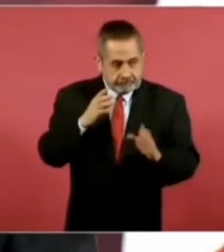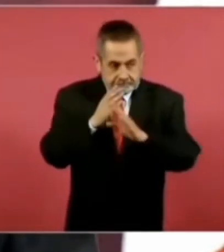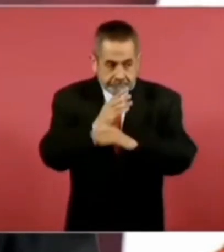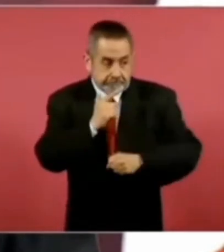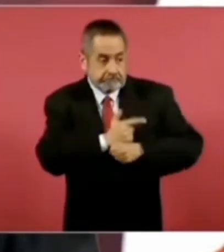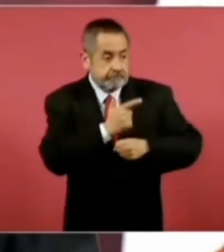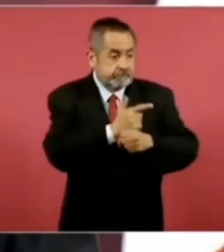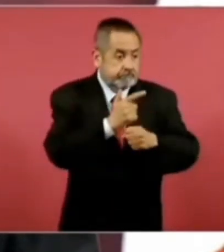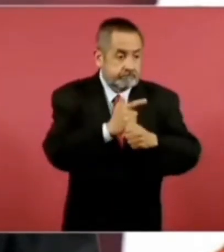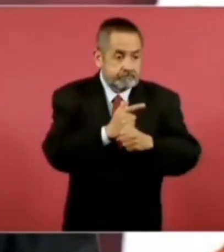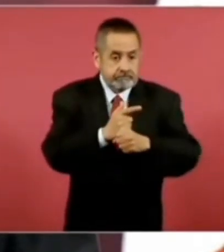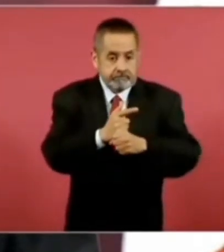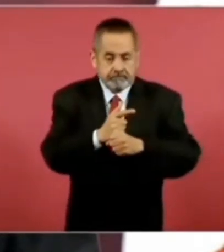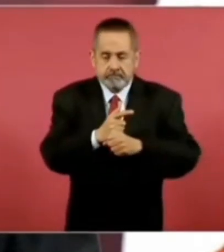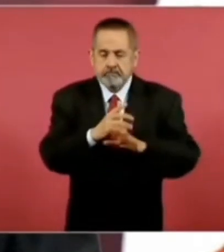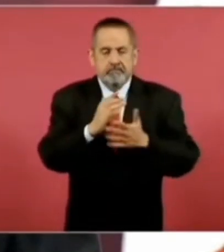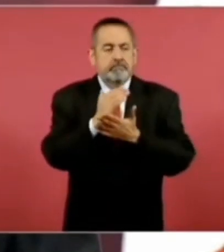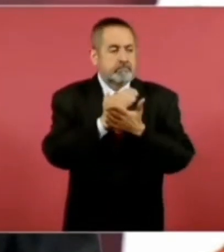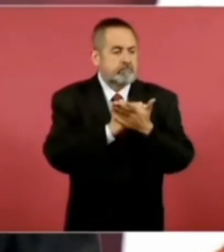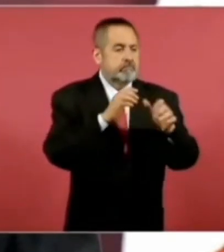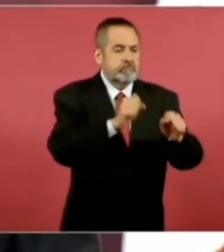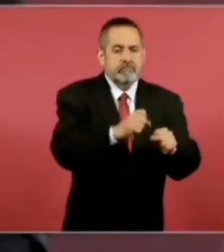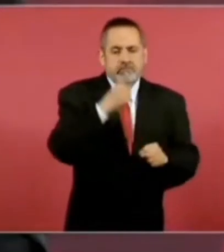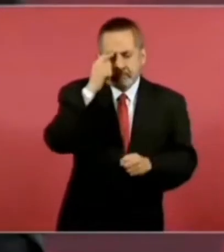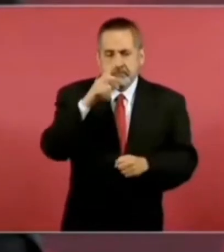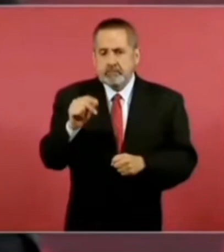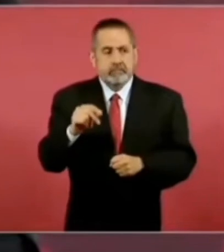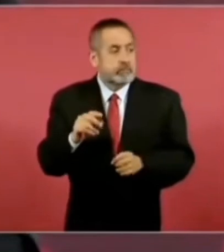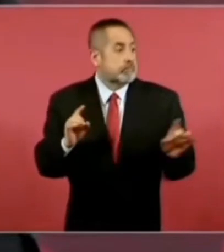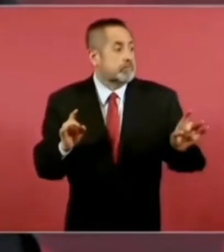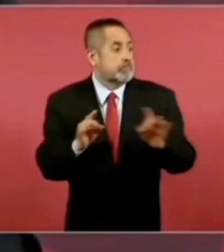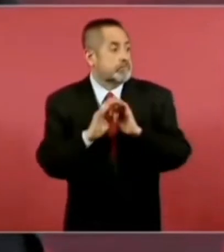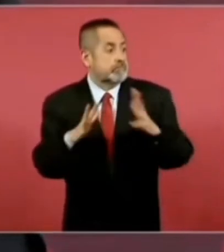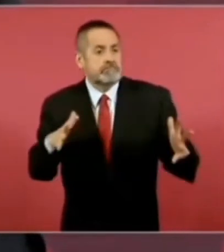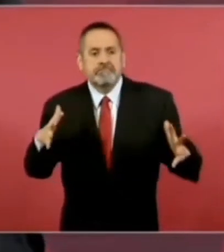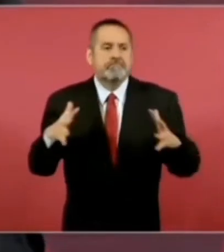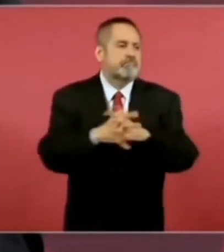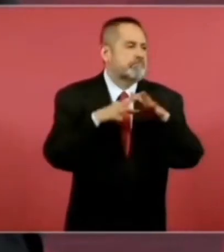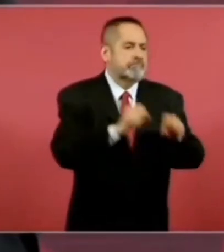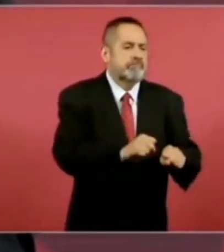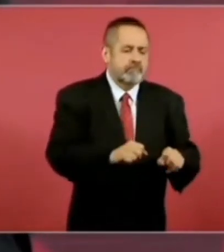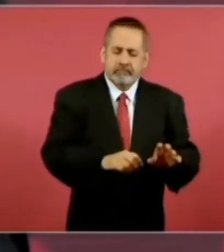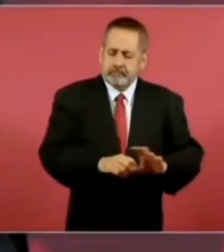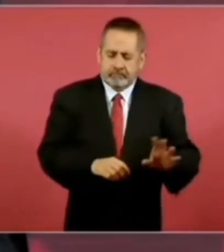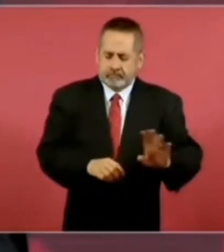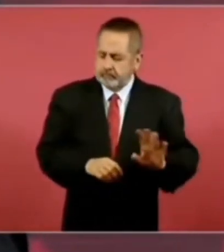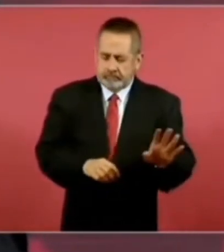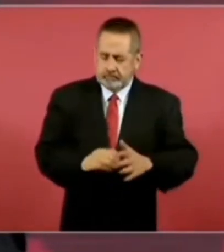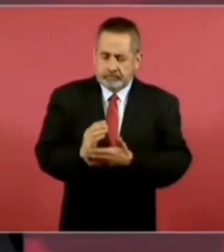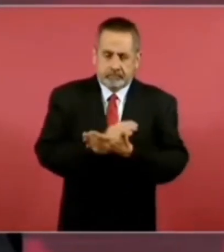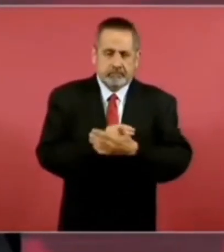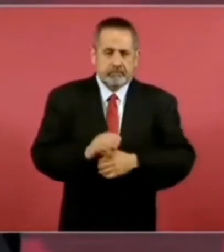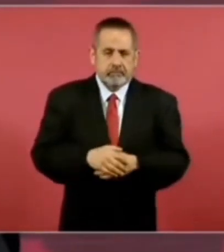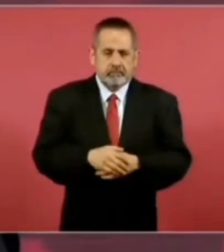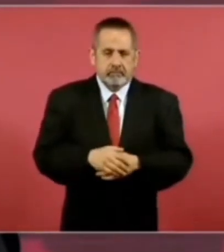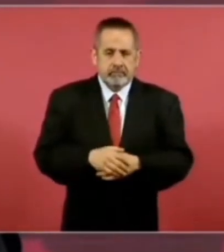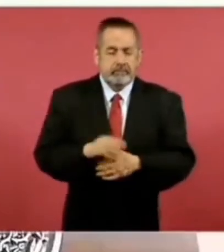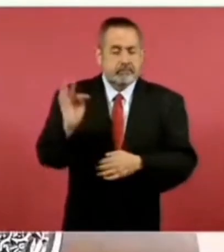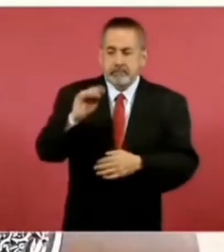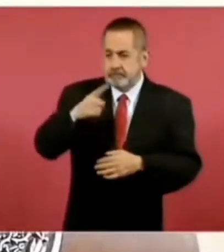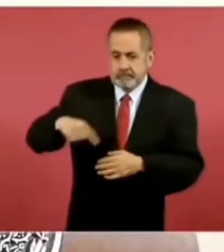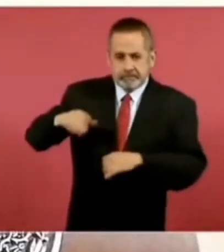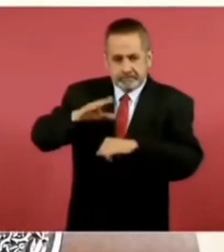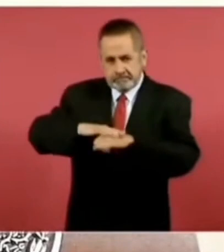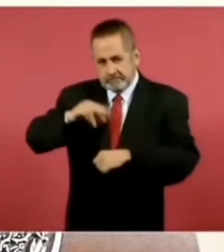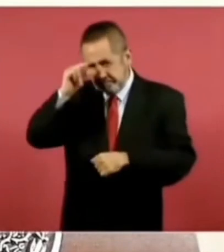si se recurre más a la inteligencia